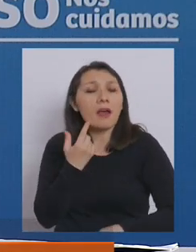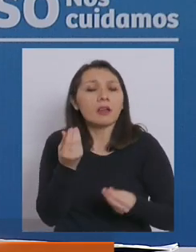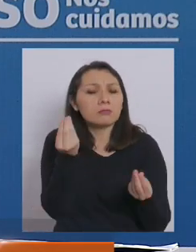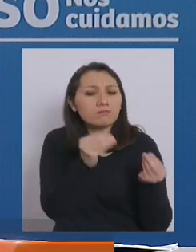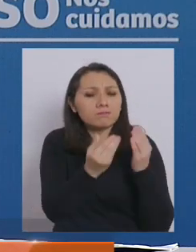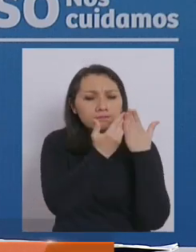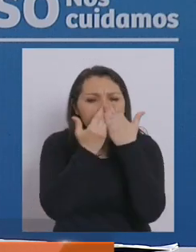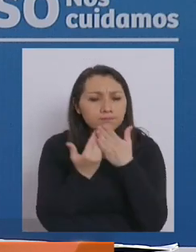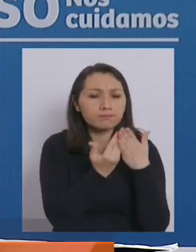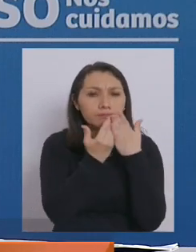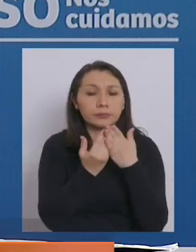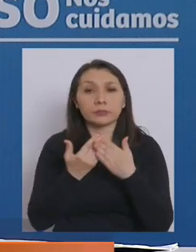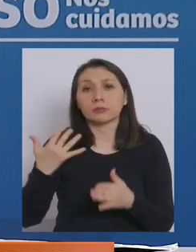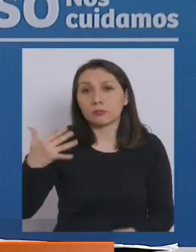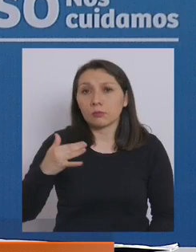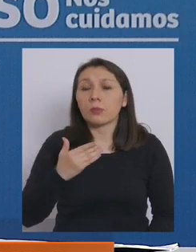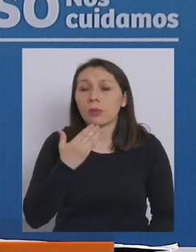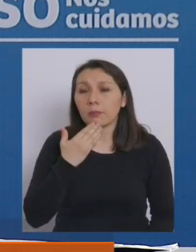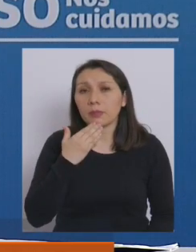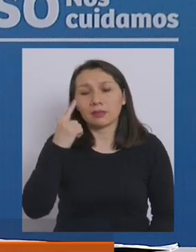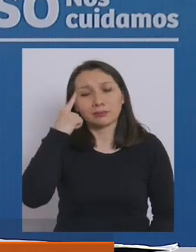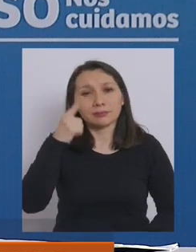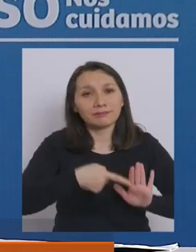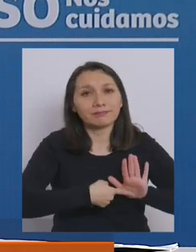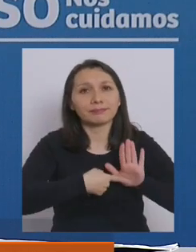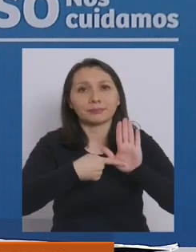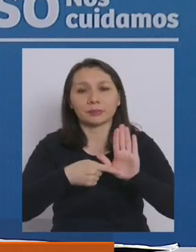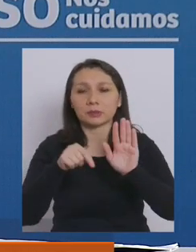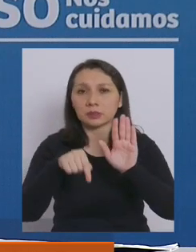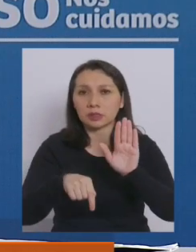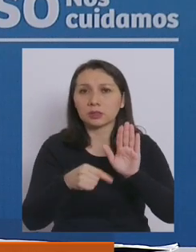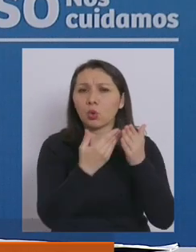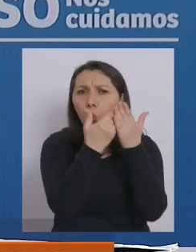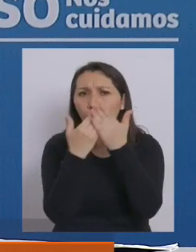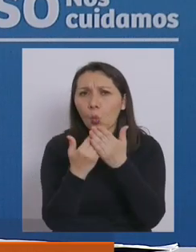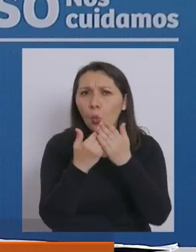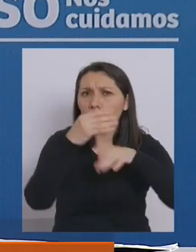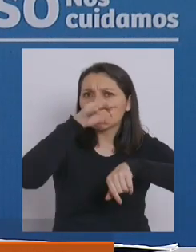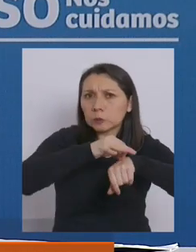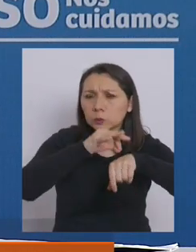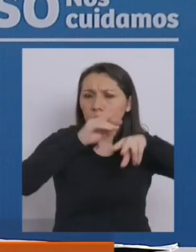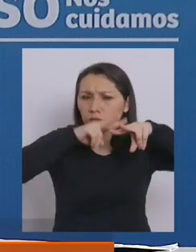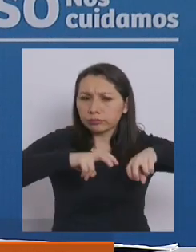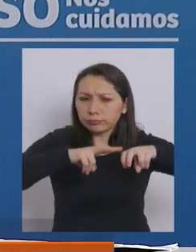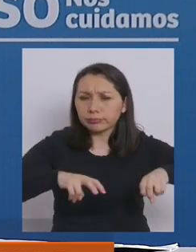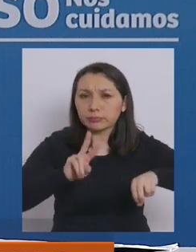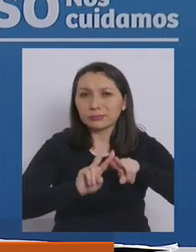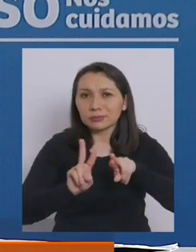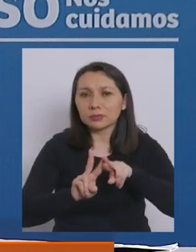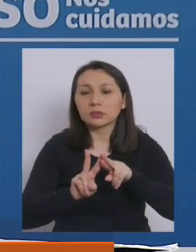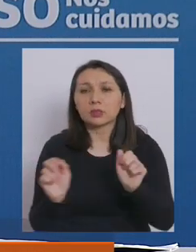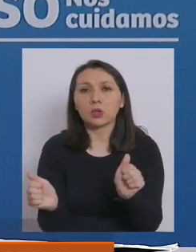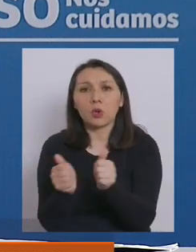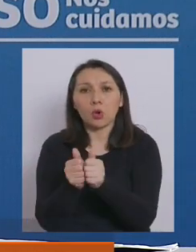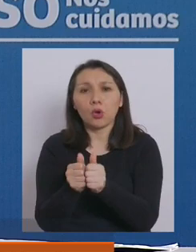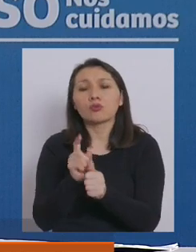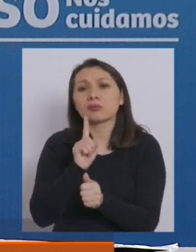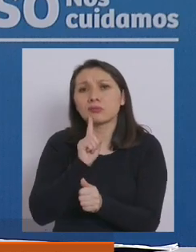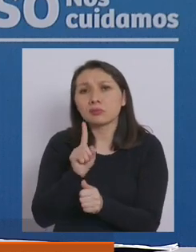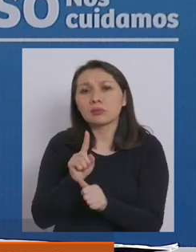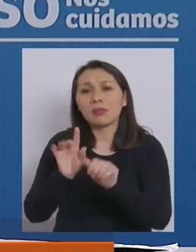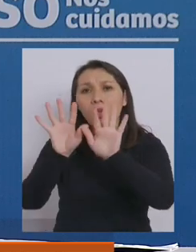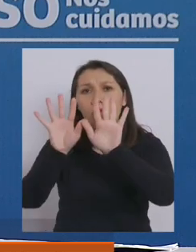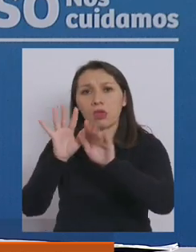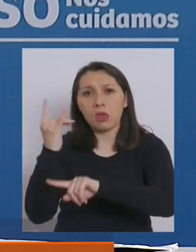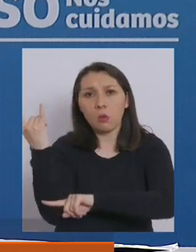Creo que es muy importante también destacar que estos estudios clínicos se están haciendo en conjunto con